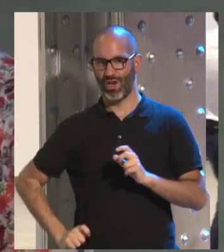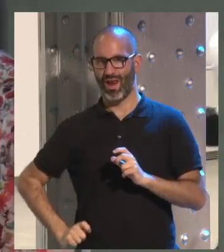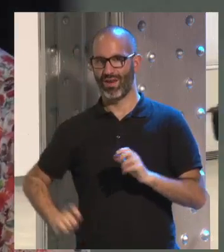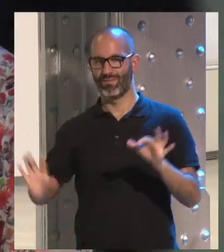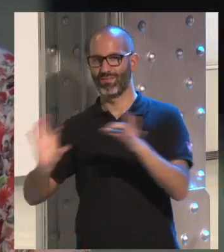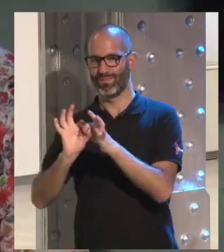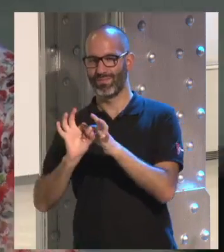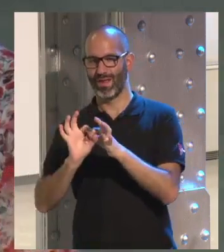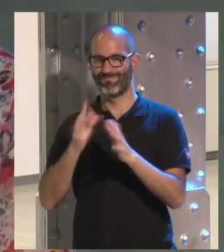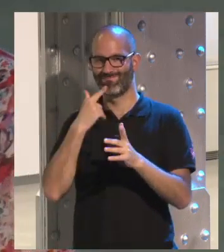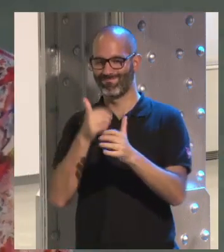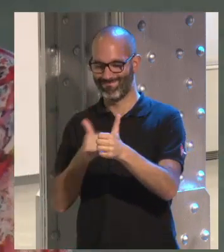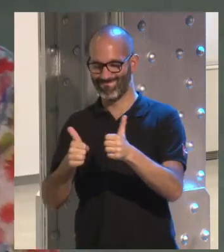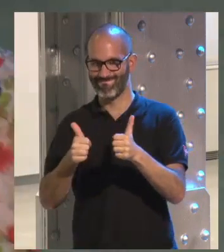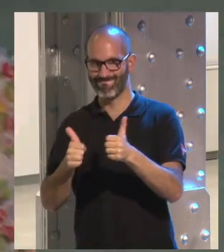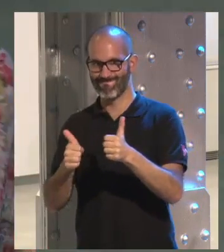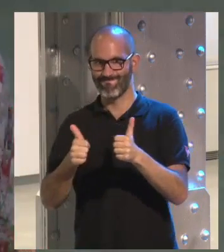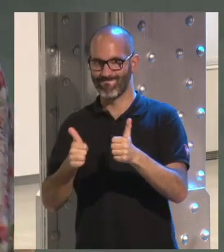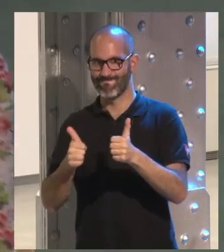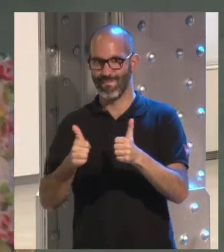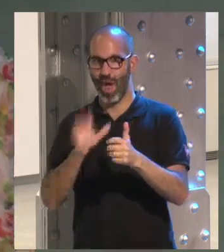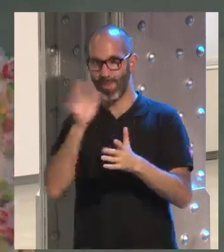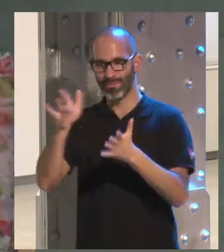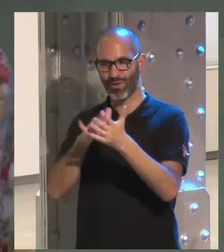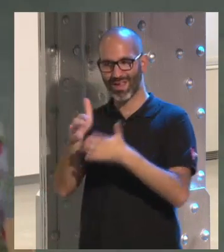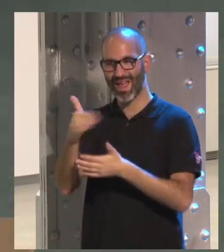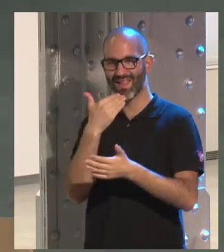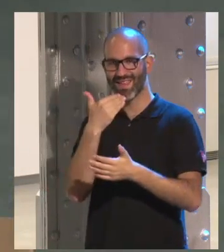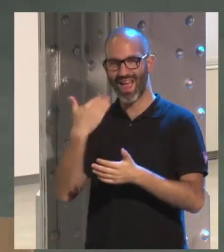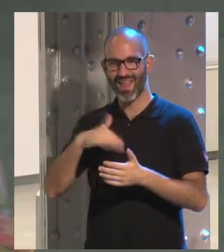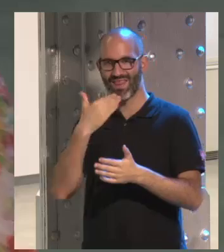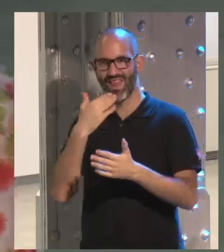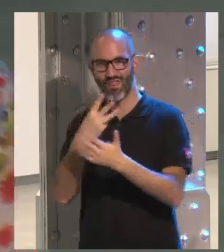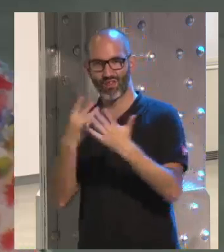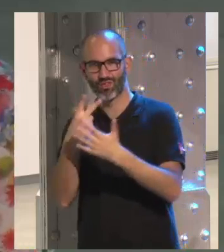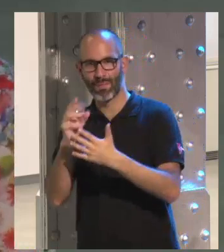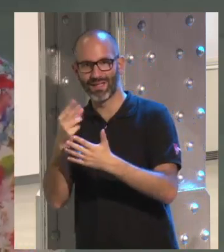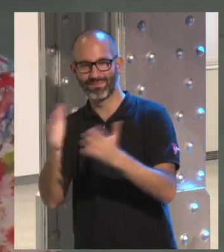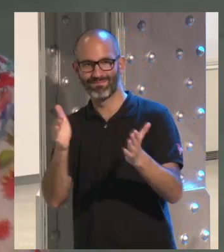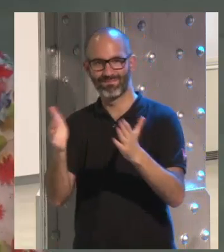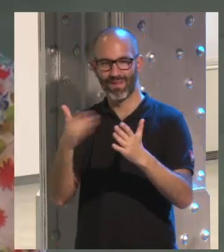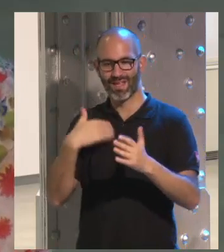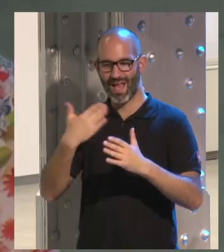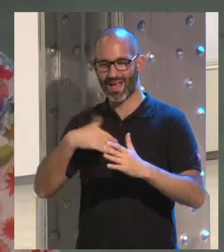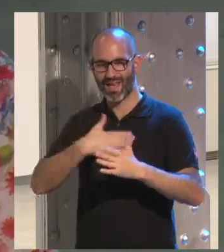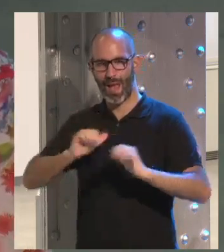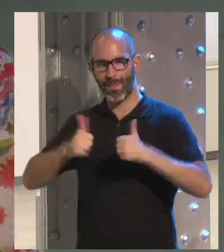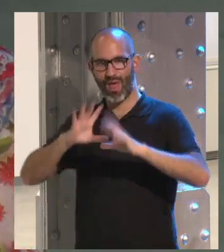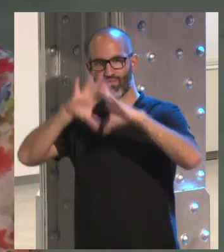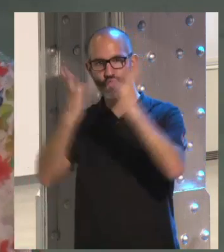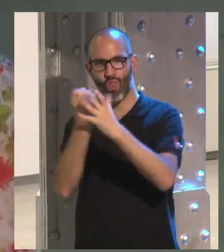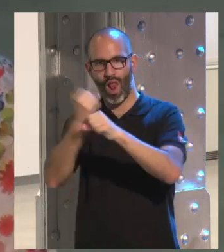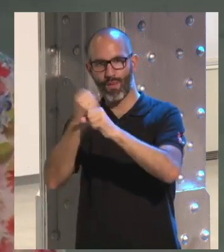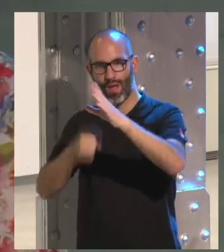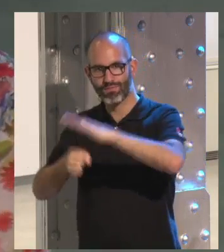Y esa vida profesional, en la que se veían ya con un pie y, casi un pie y medio puesto ahí, les obligaba o les